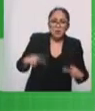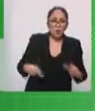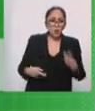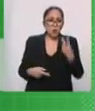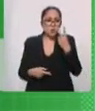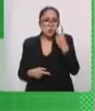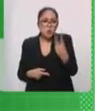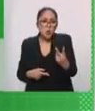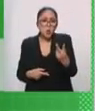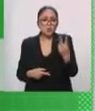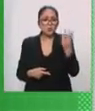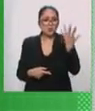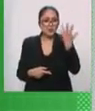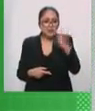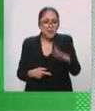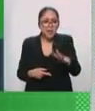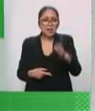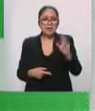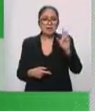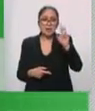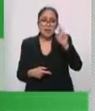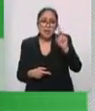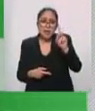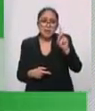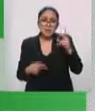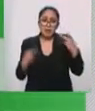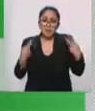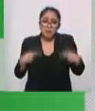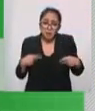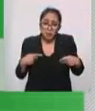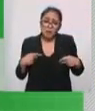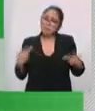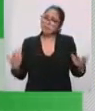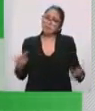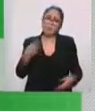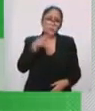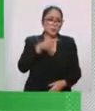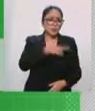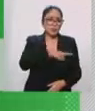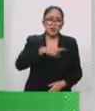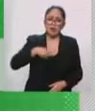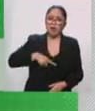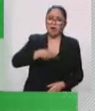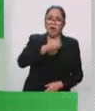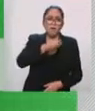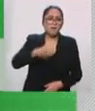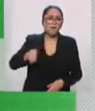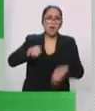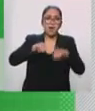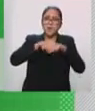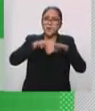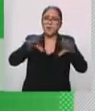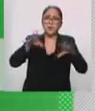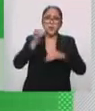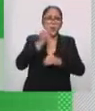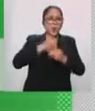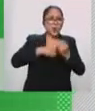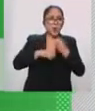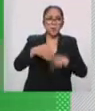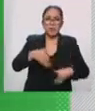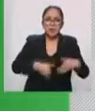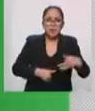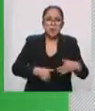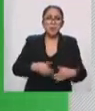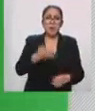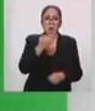haya diez o haya treinta personas, ustedes tienen que salir a romperse una pierna, ¿no? En este sentido, ¿qué tan complicado ha sido?